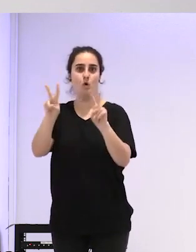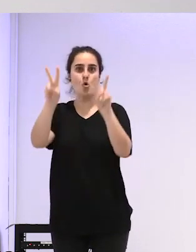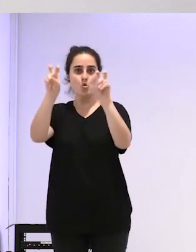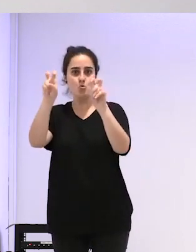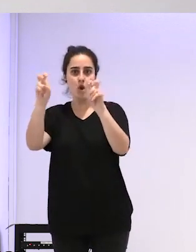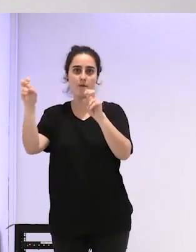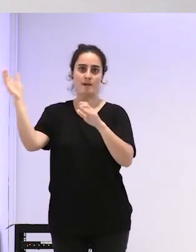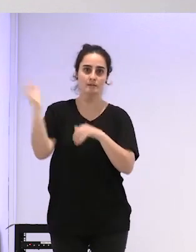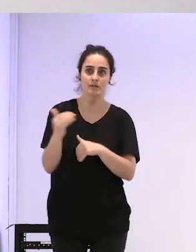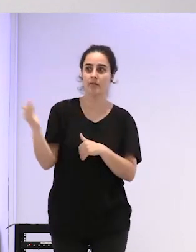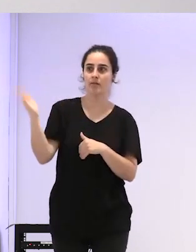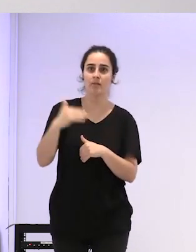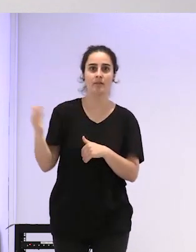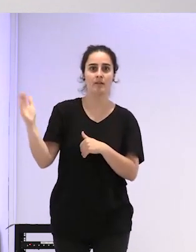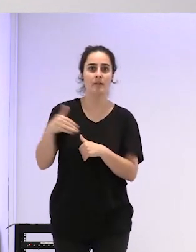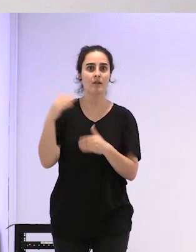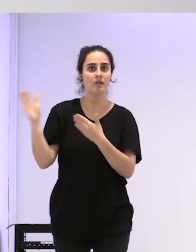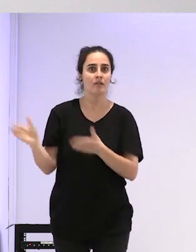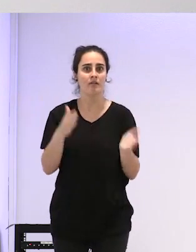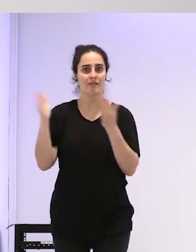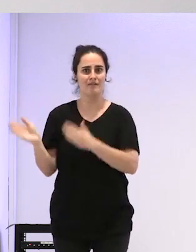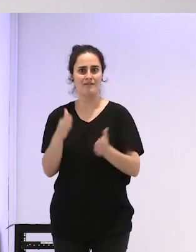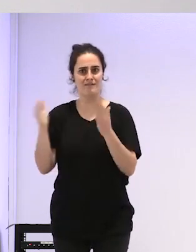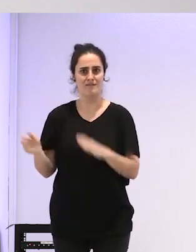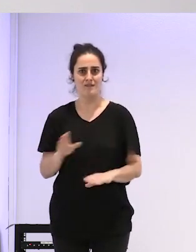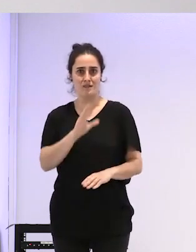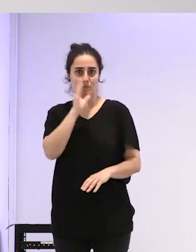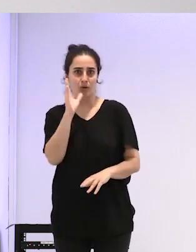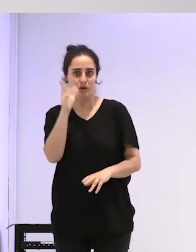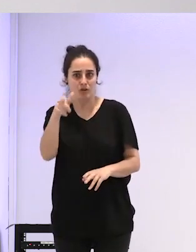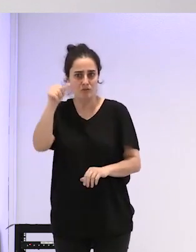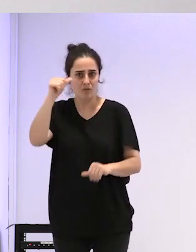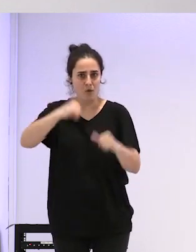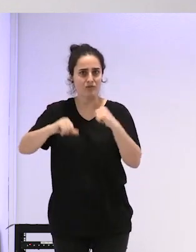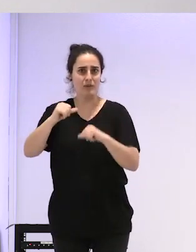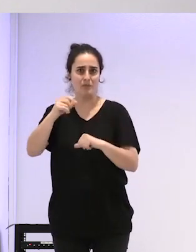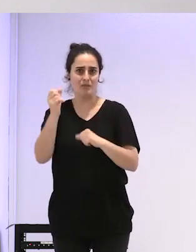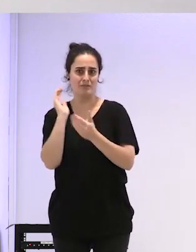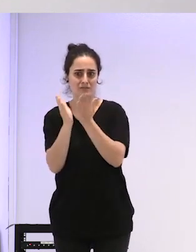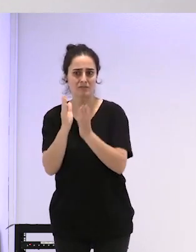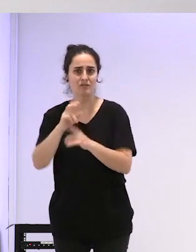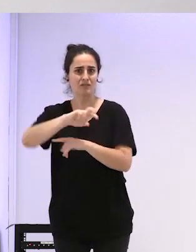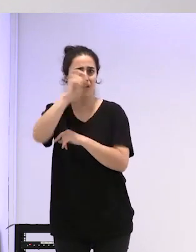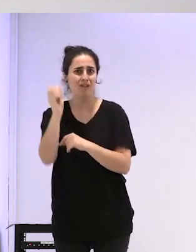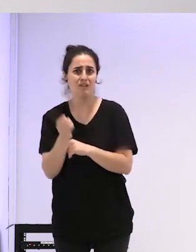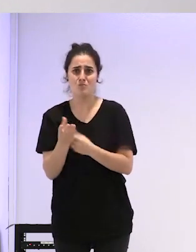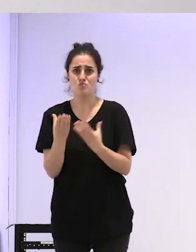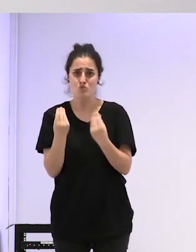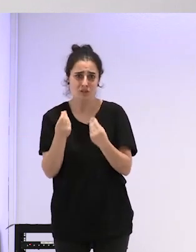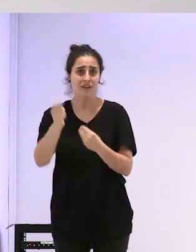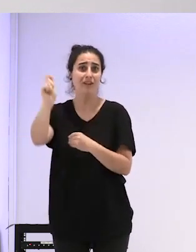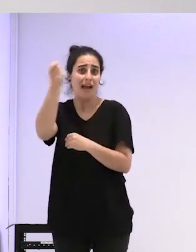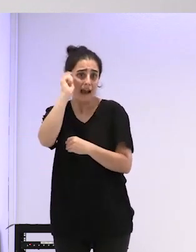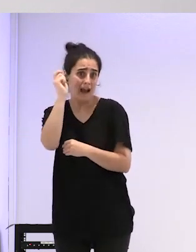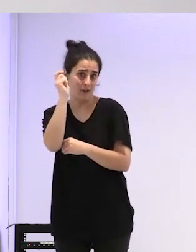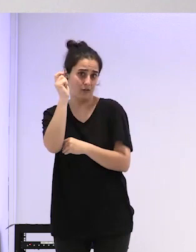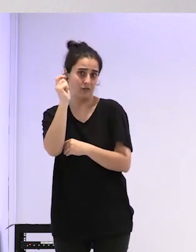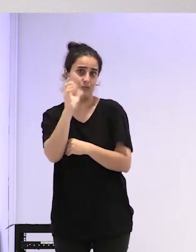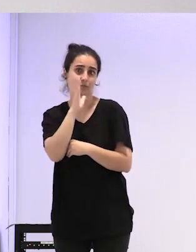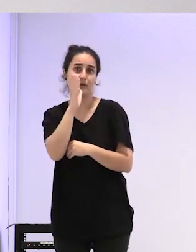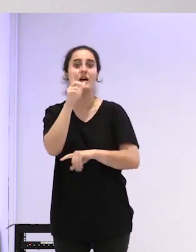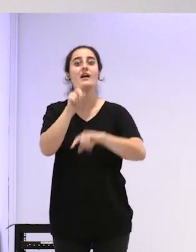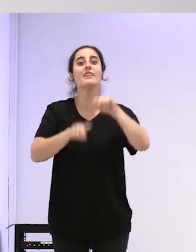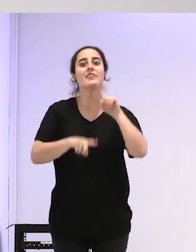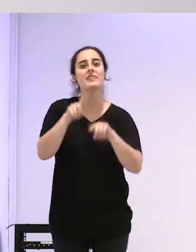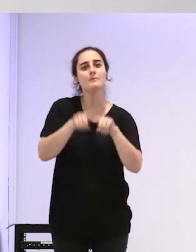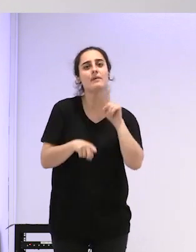de intervenciones por lo tanto hay lo que hay como recursos y es muy caro ser trans y sobre todo en función también